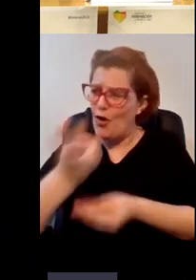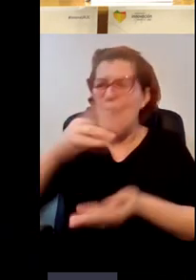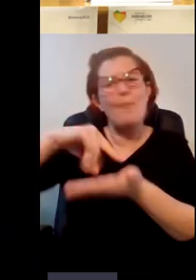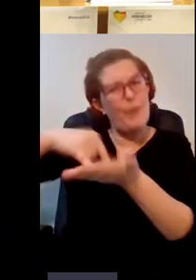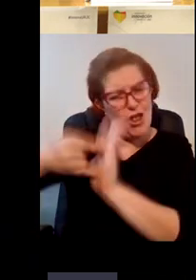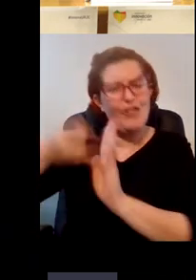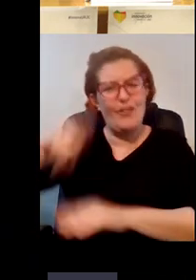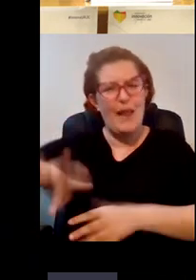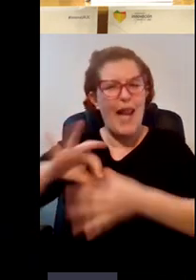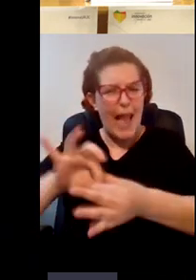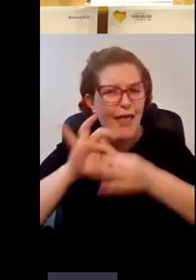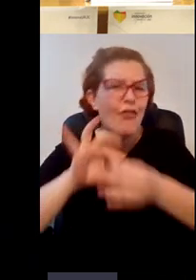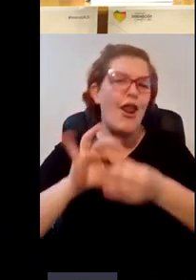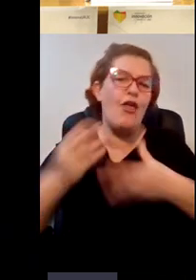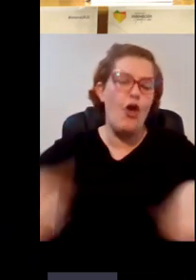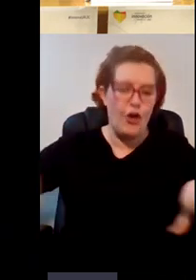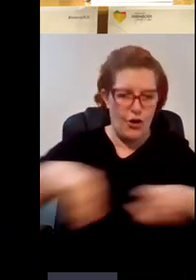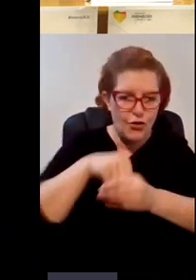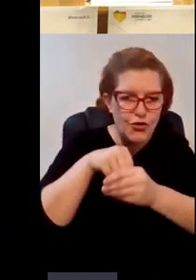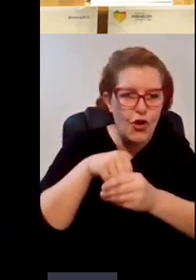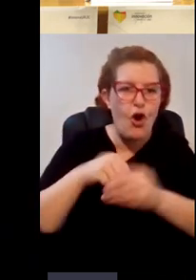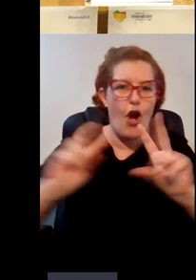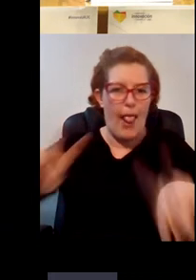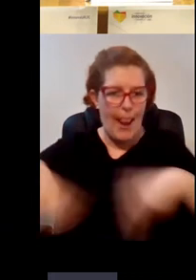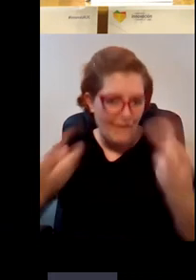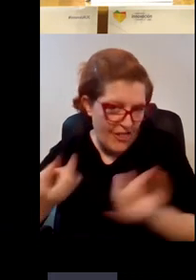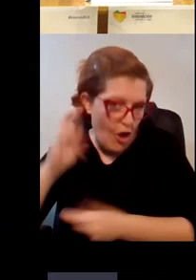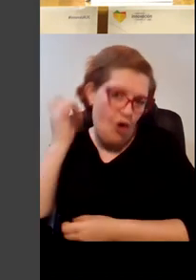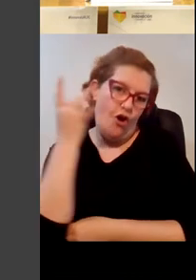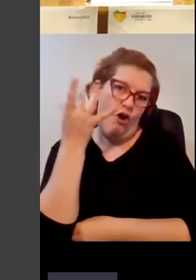vinculados con la inclusión la innovación